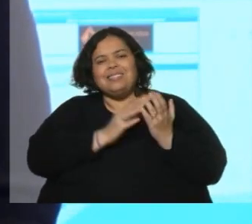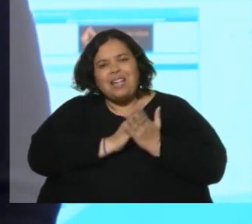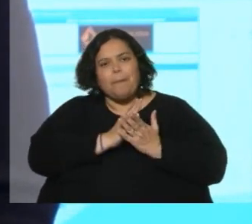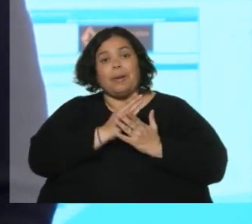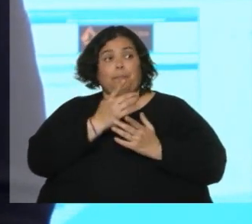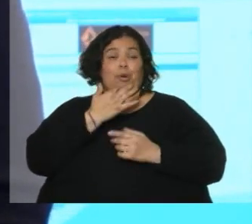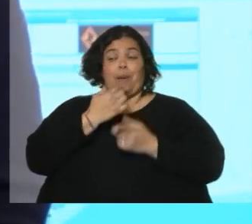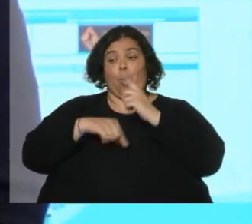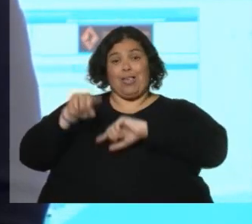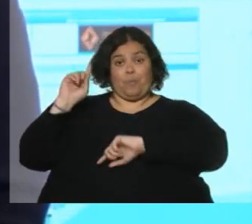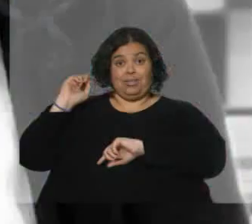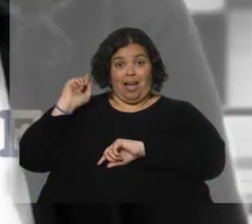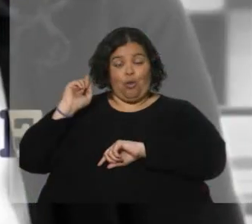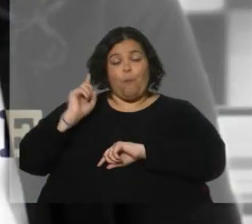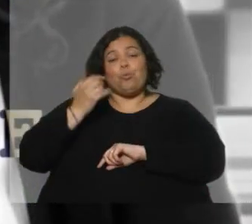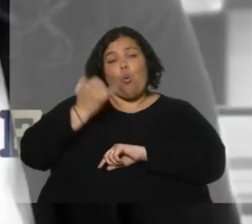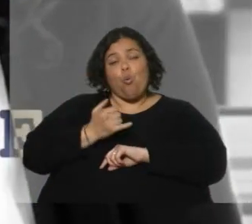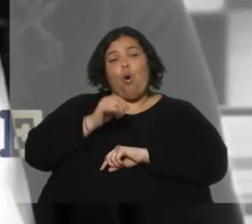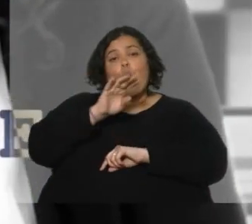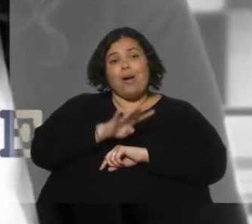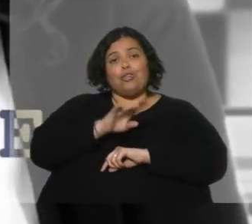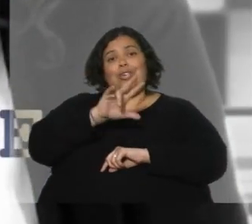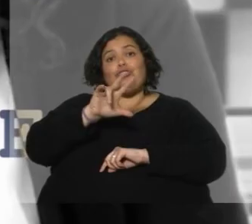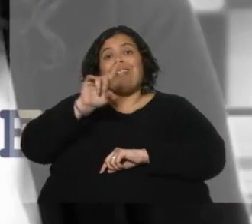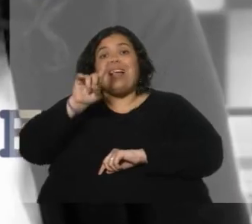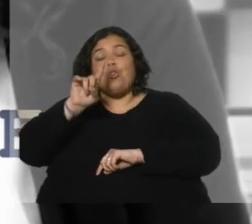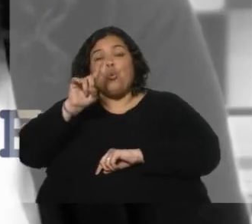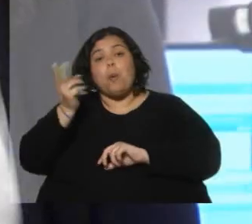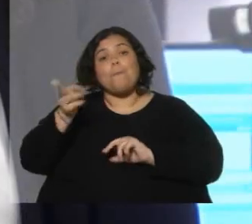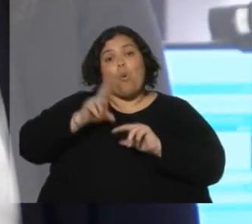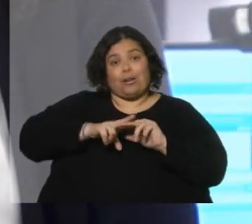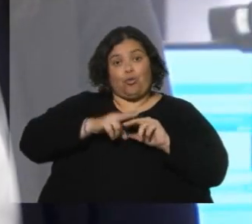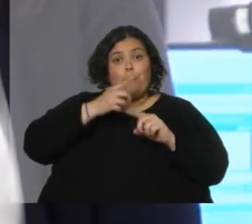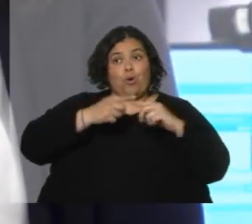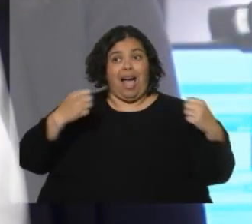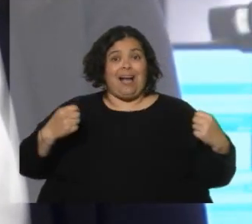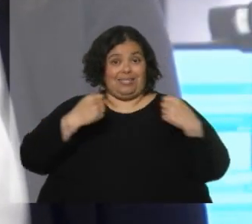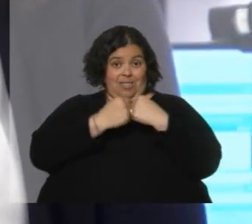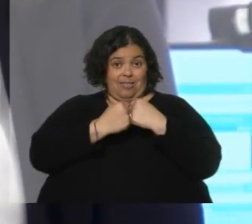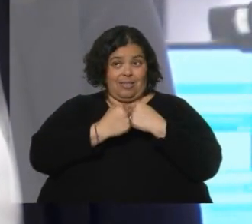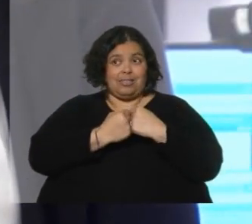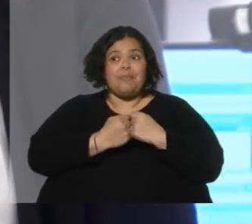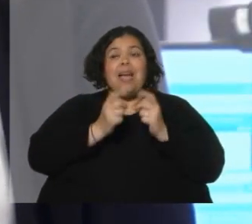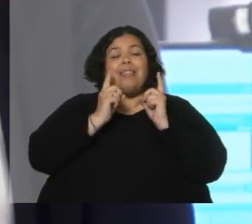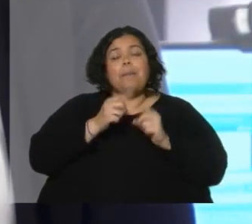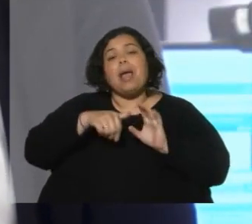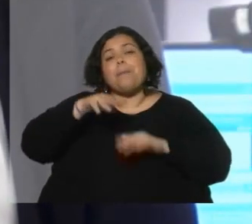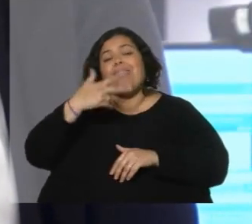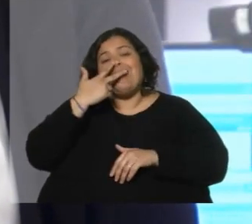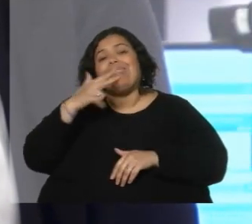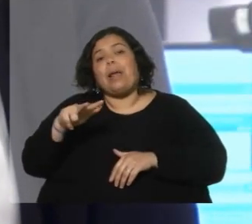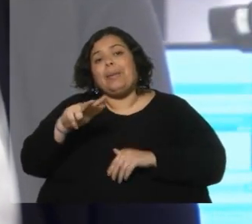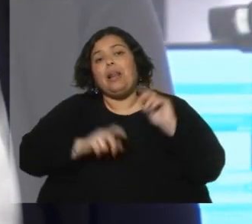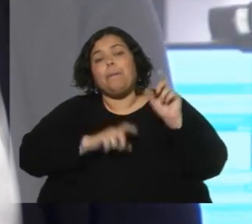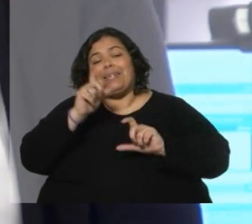o el año pasado en específico, tuvimos 431 víctimas fatales y más de 3.000 personas que quedaron con